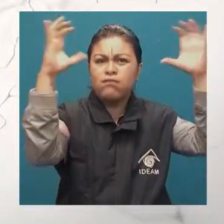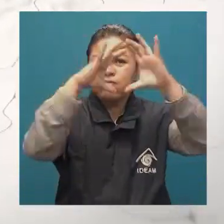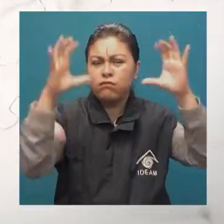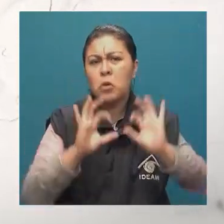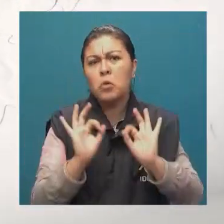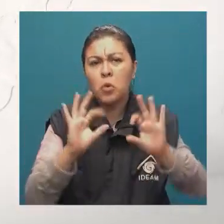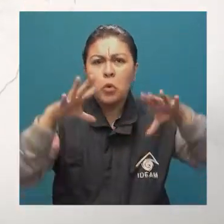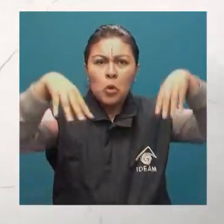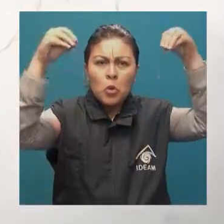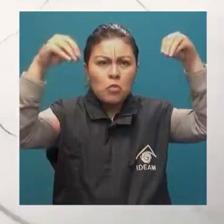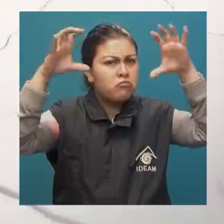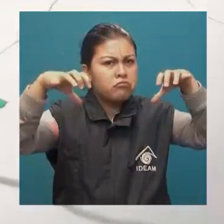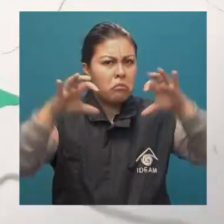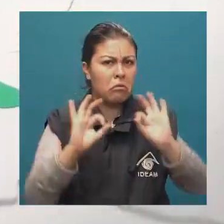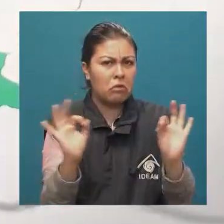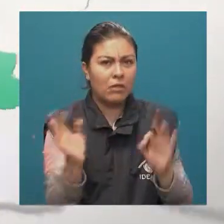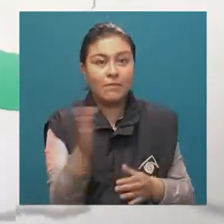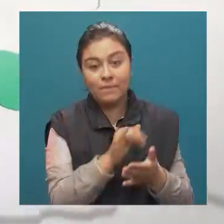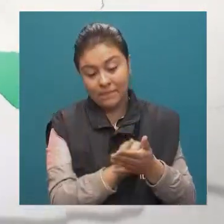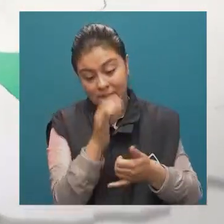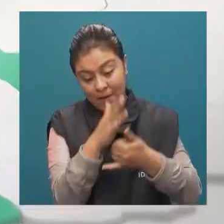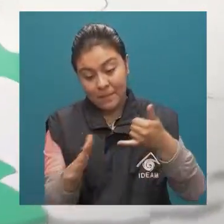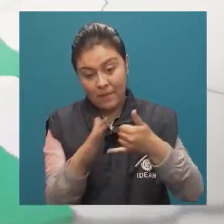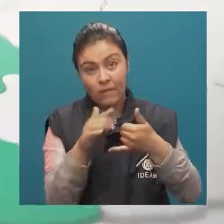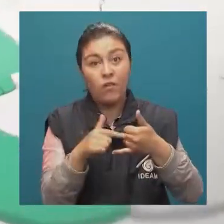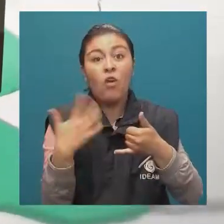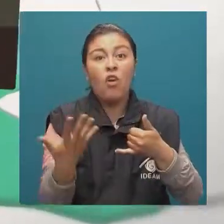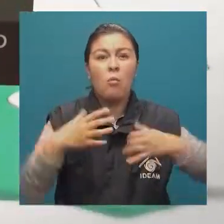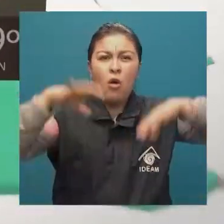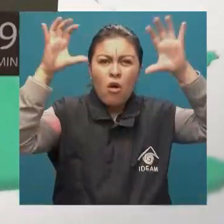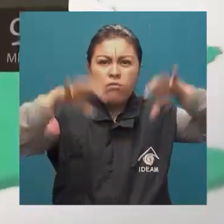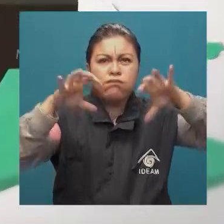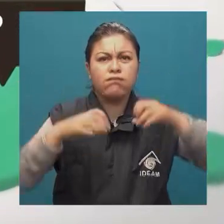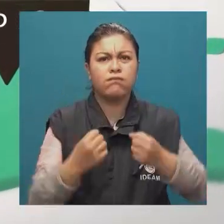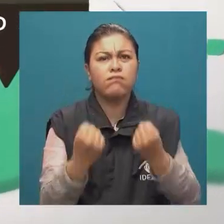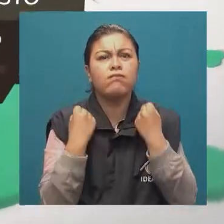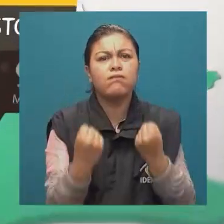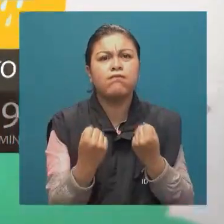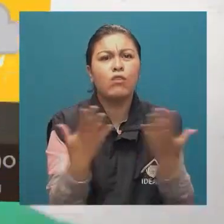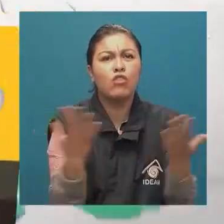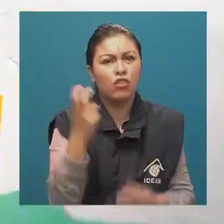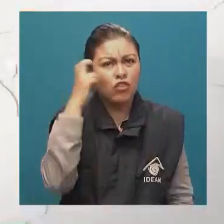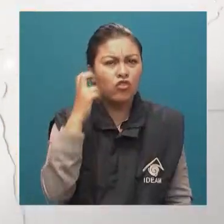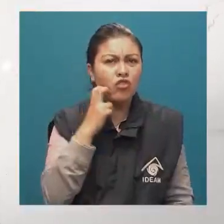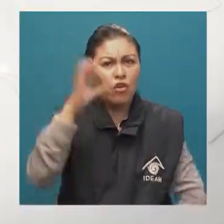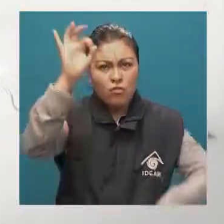aguaceros que caerán sobre el Chocó y lloviznas menores hacia los departamentos del Valle del Cauca y Nariño.